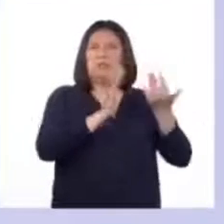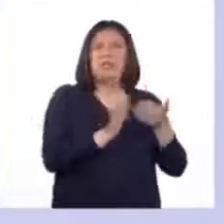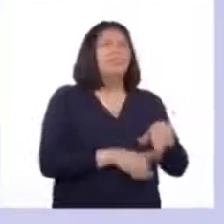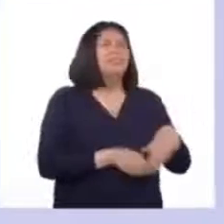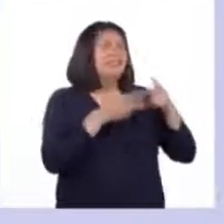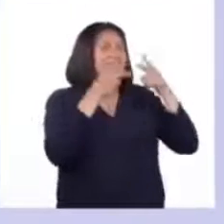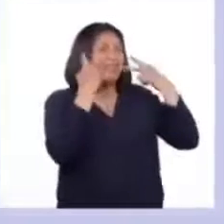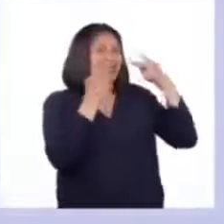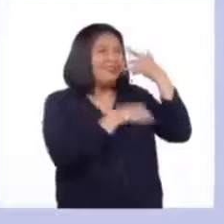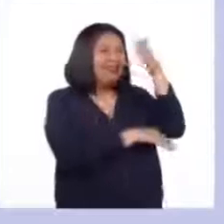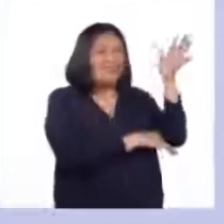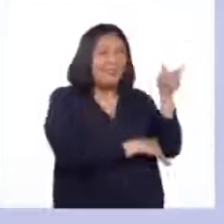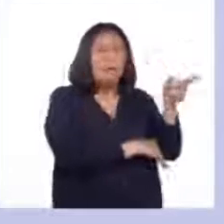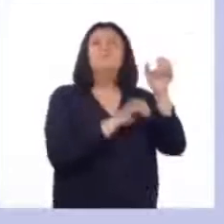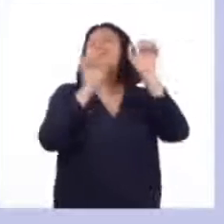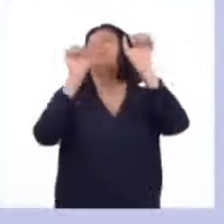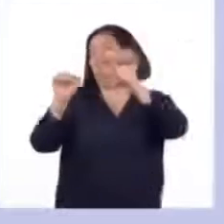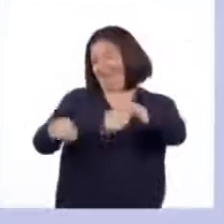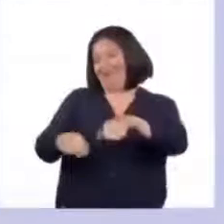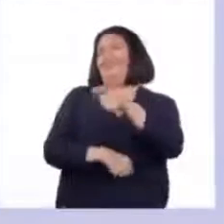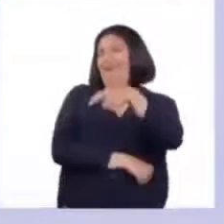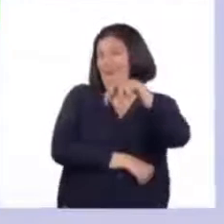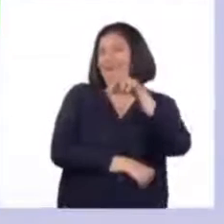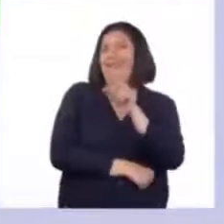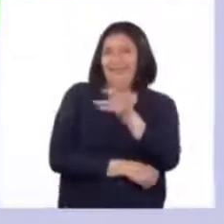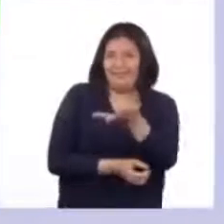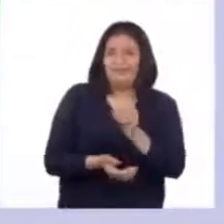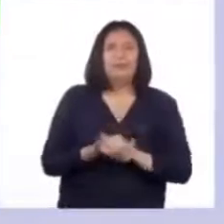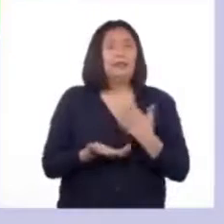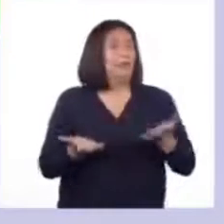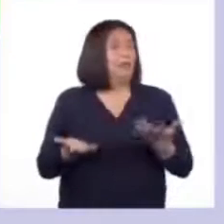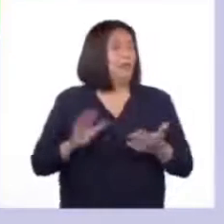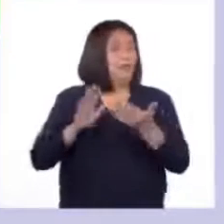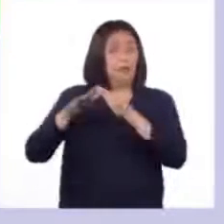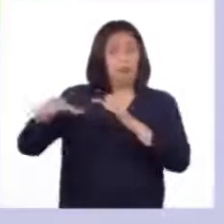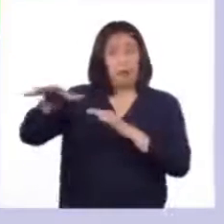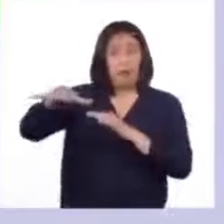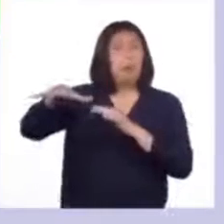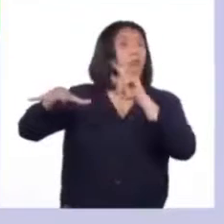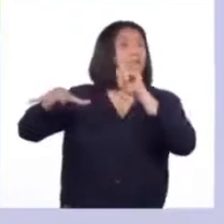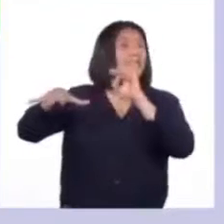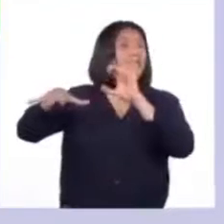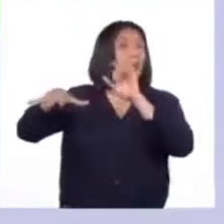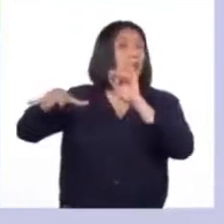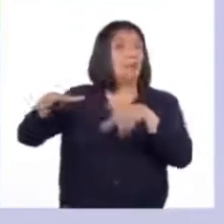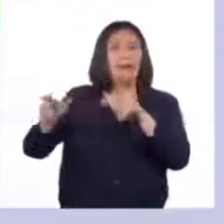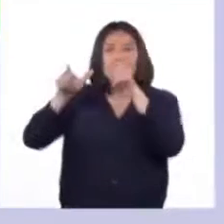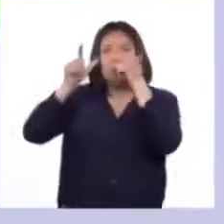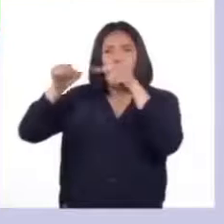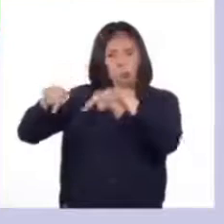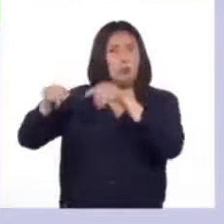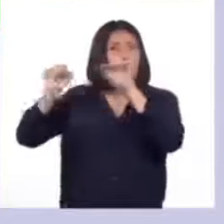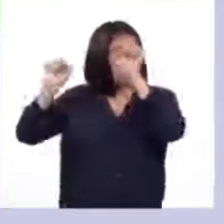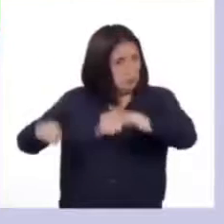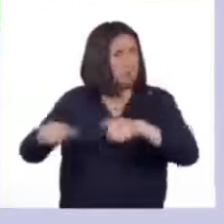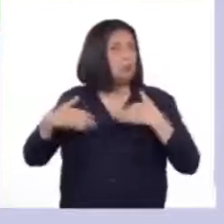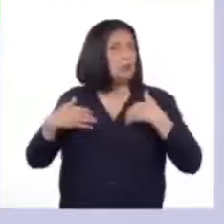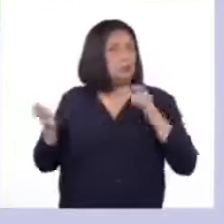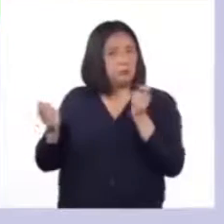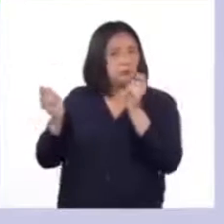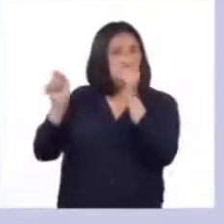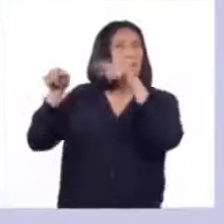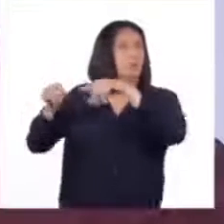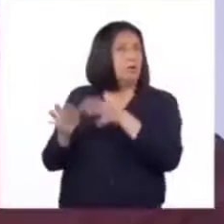selva de nuestro país. Así es, Patricia. En el pueblo de Ticuna, que habita en Loreto, tiene un ritual muy